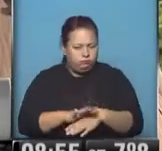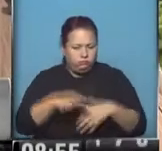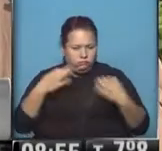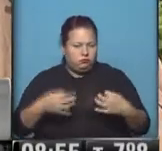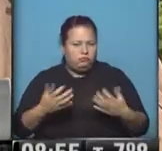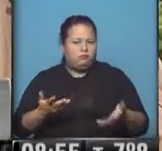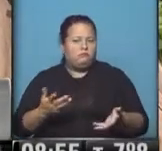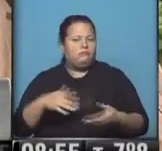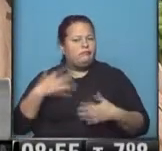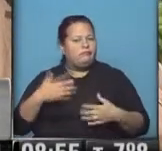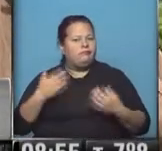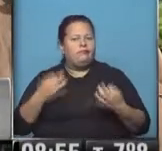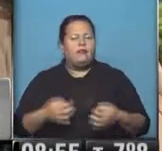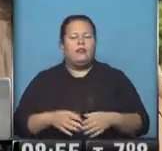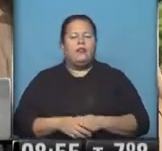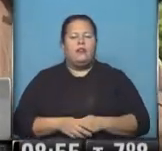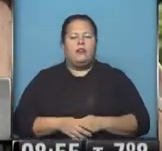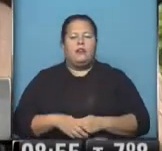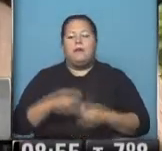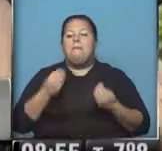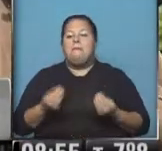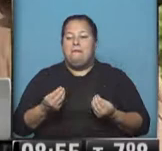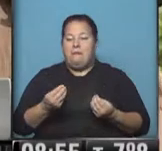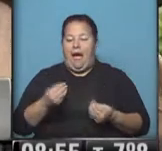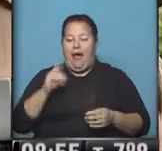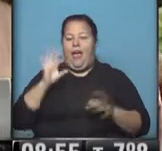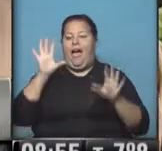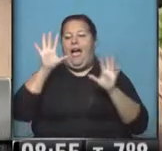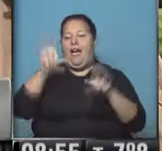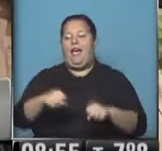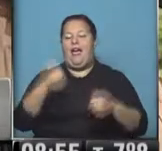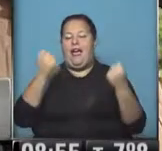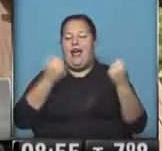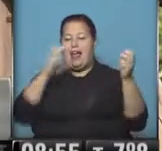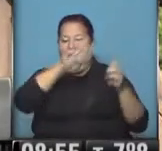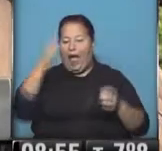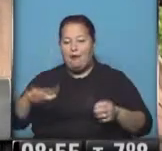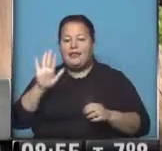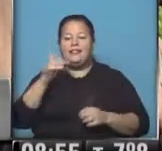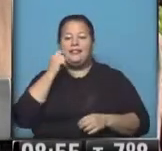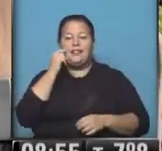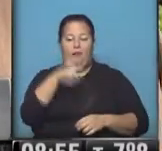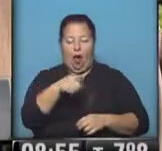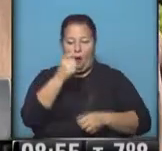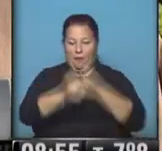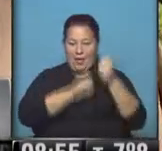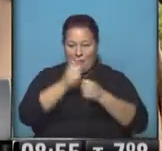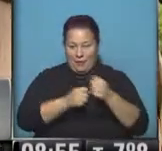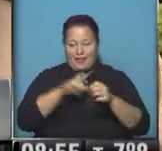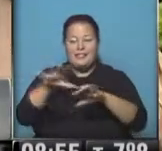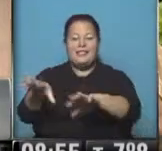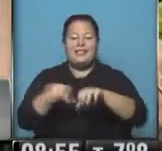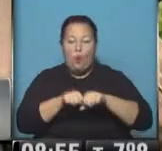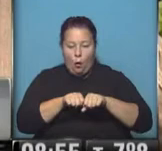cierto, muy acabada, justamente para poder interceptar la camioneta en la que se manejaba el empresario, mantenerlo